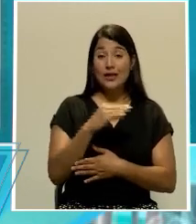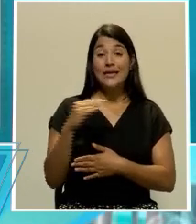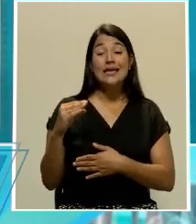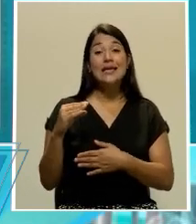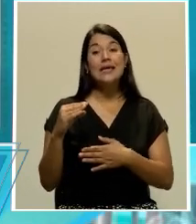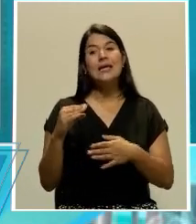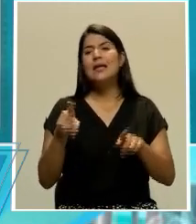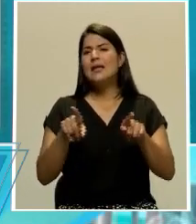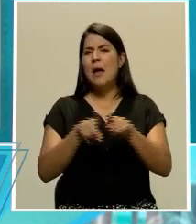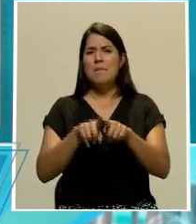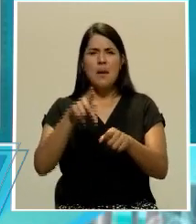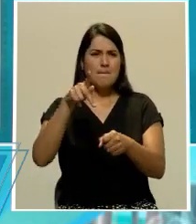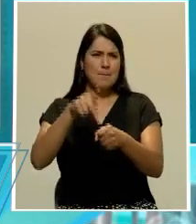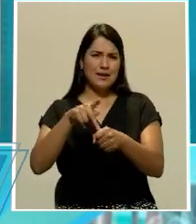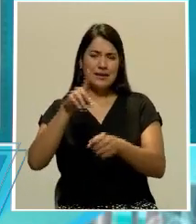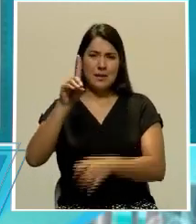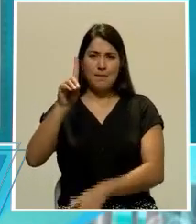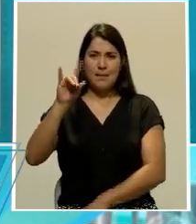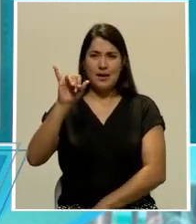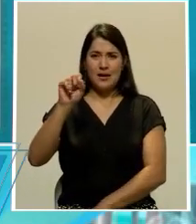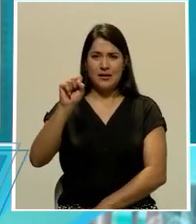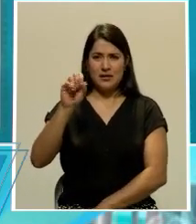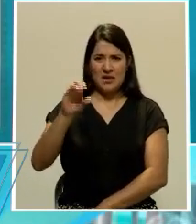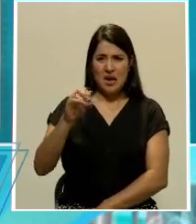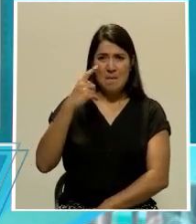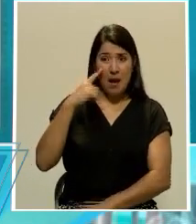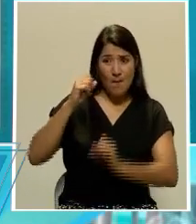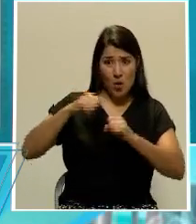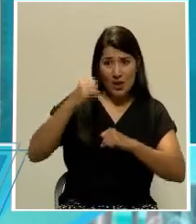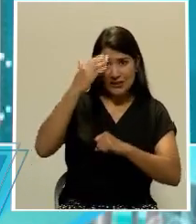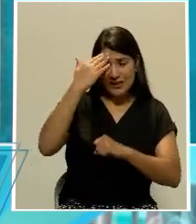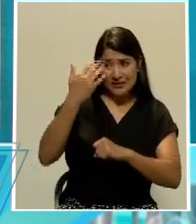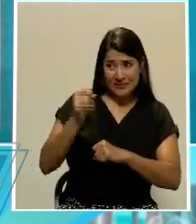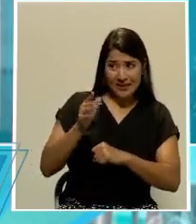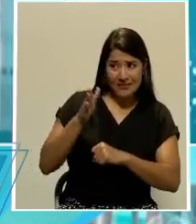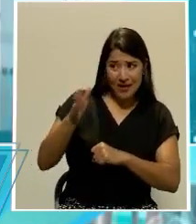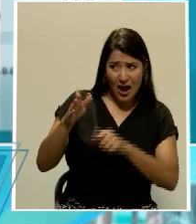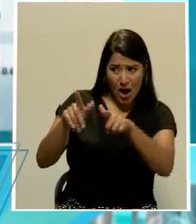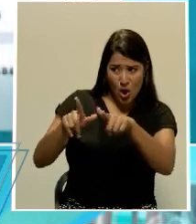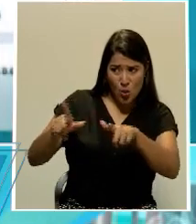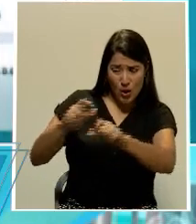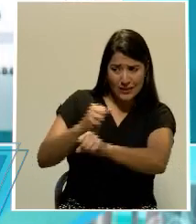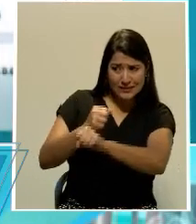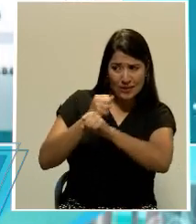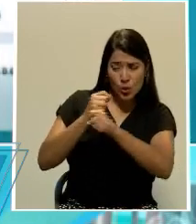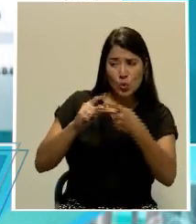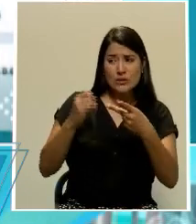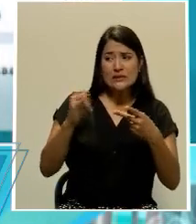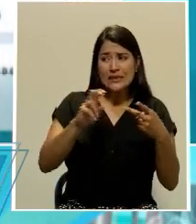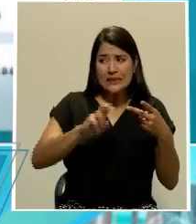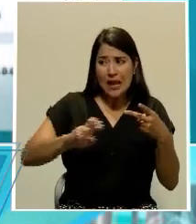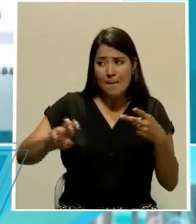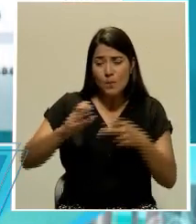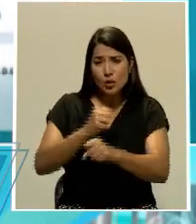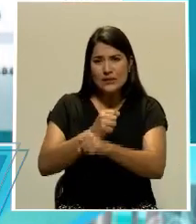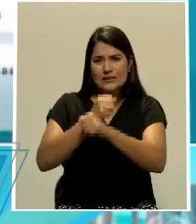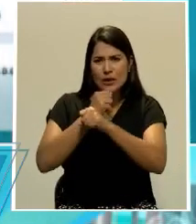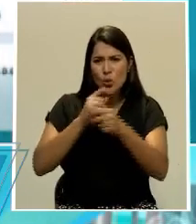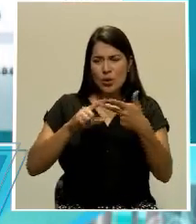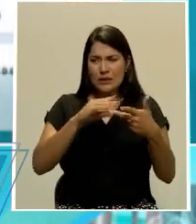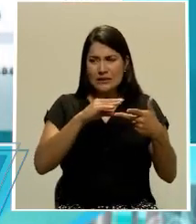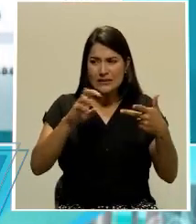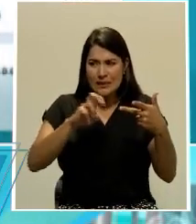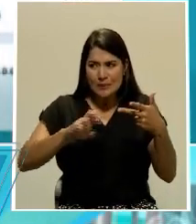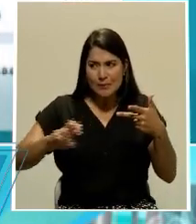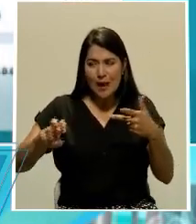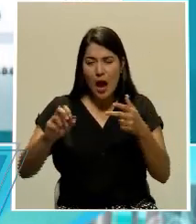participan miembros de la DIS para saber si el lugar al que va es seguro, si el transporte es seguro, si las personas con las que viaja es seguro, si es el